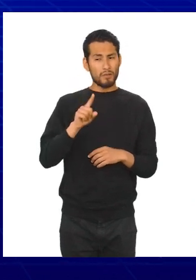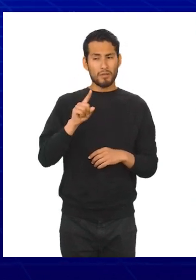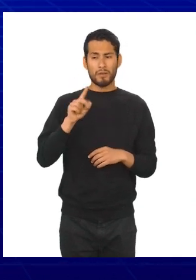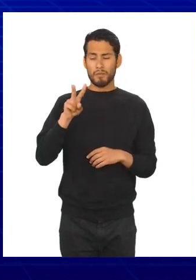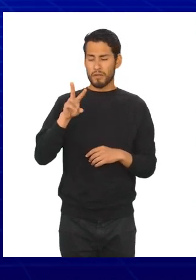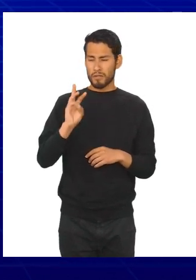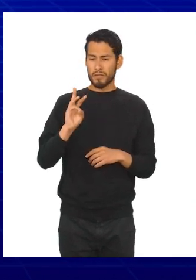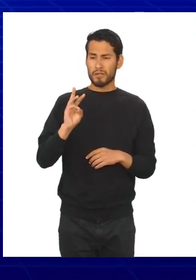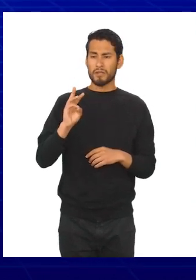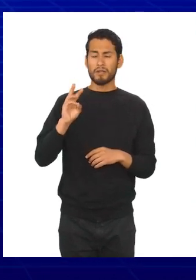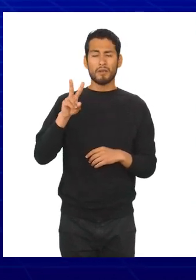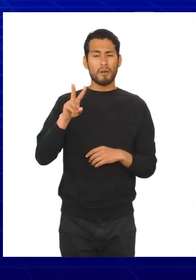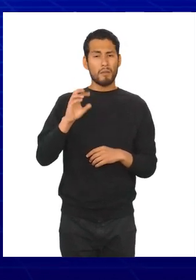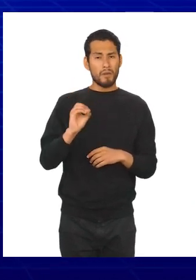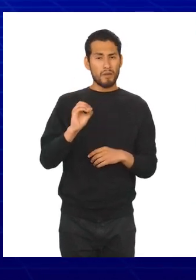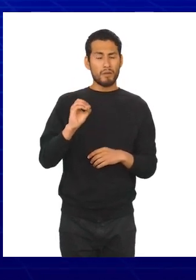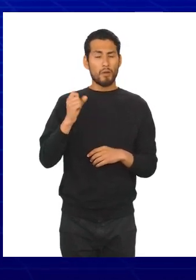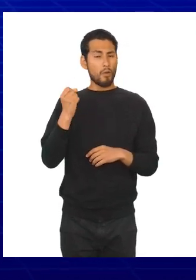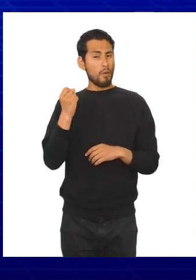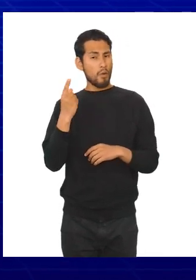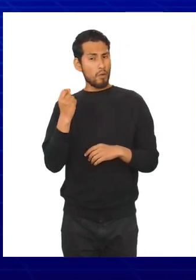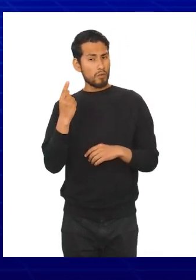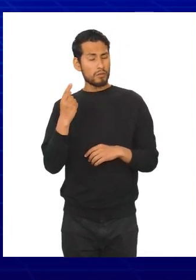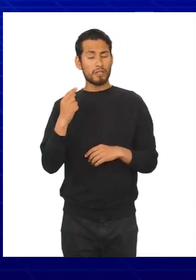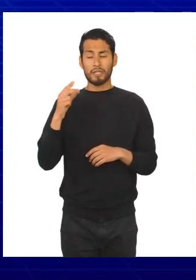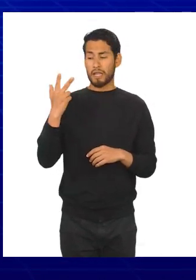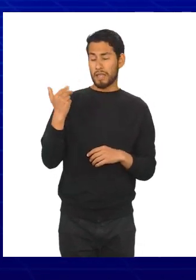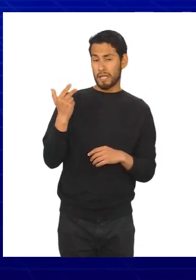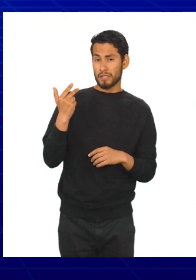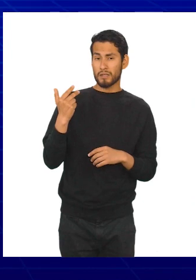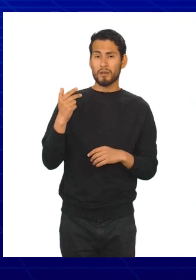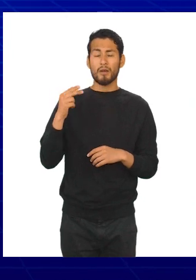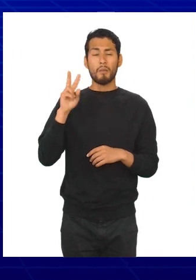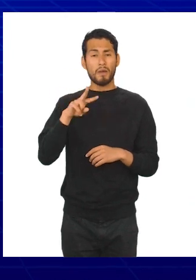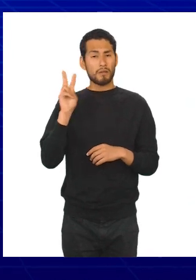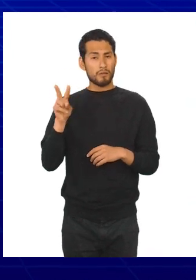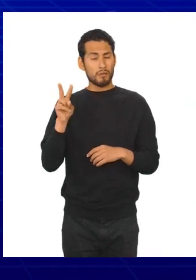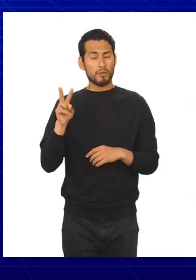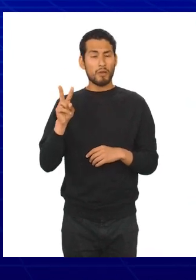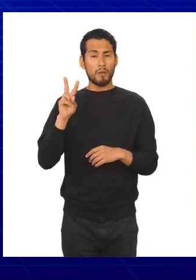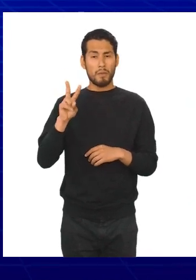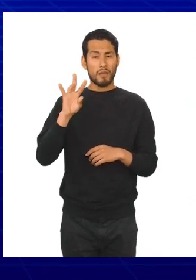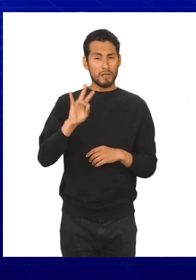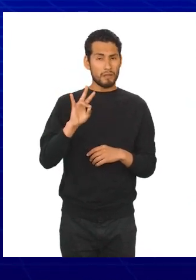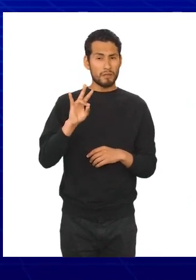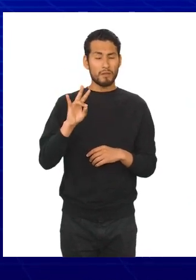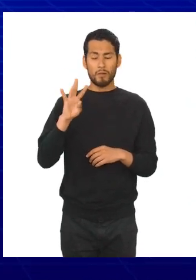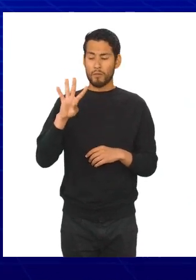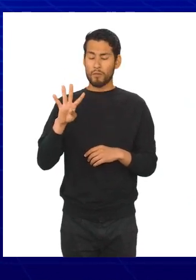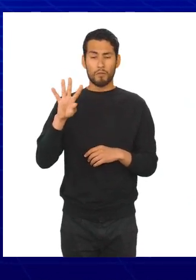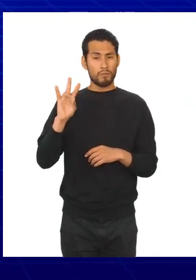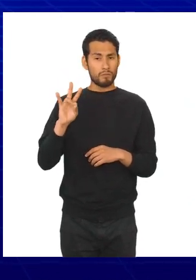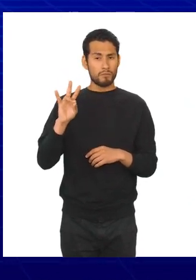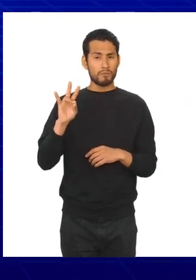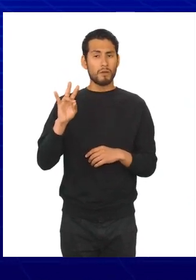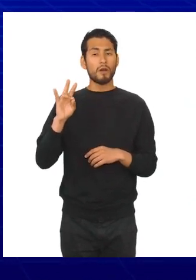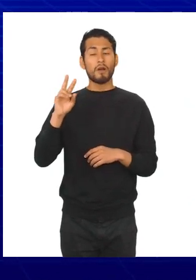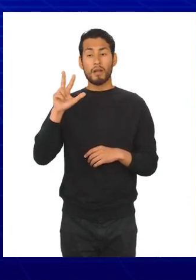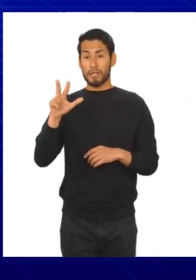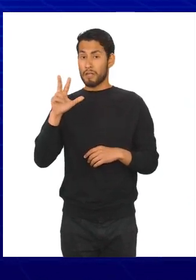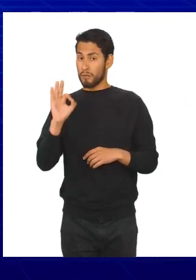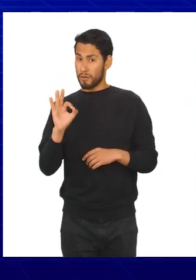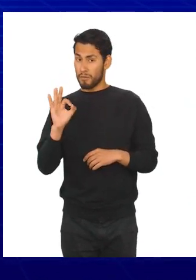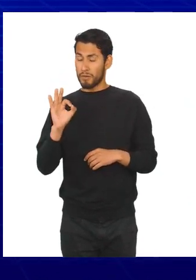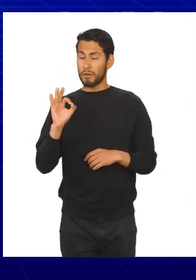31, 26, 20, 11, 13, 22, 27, 47,